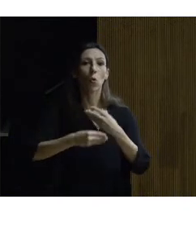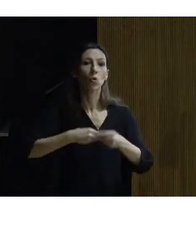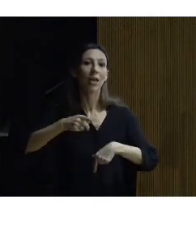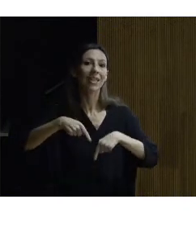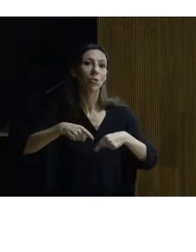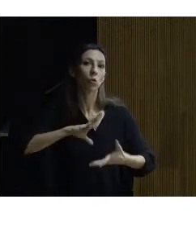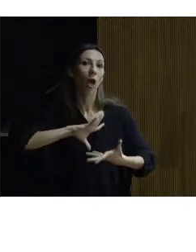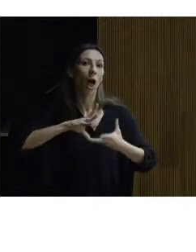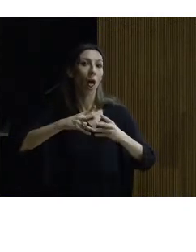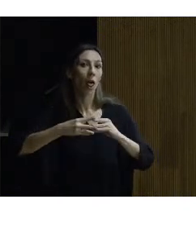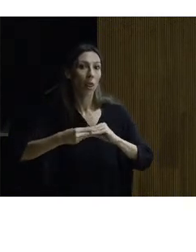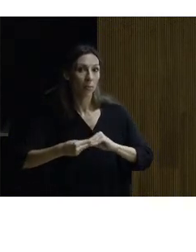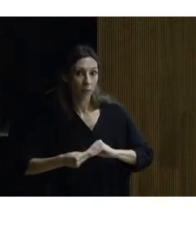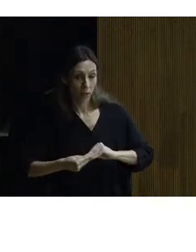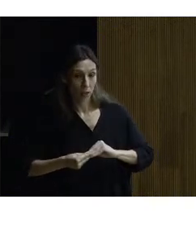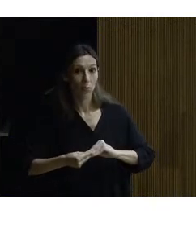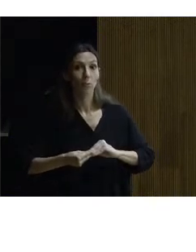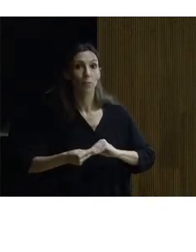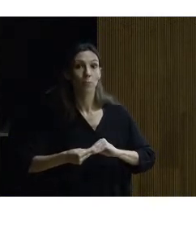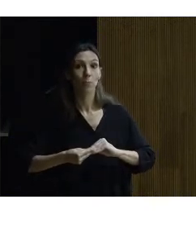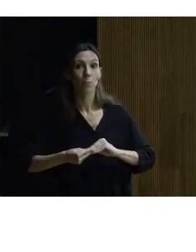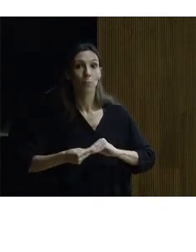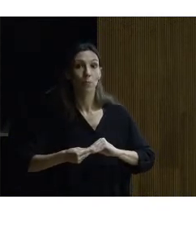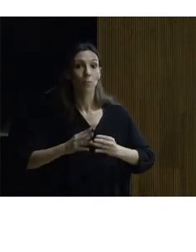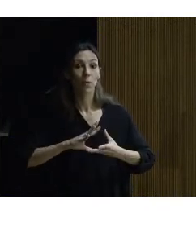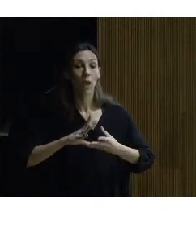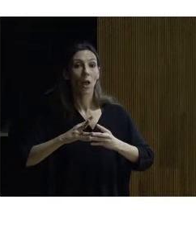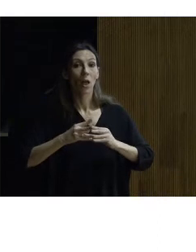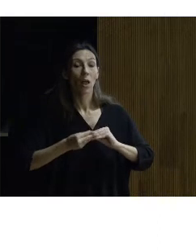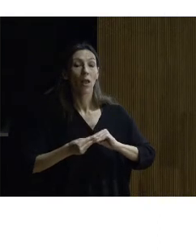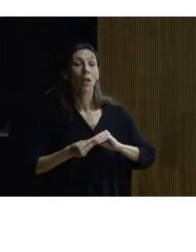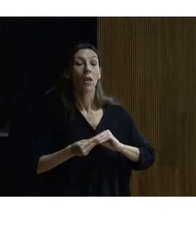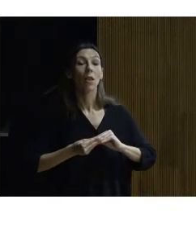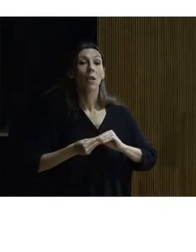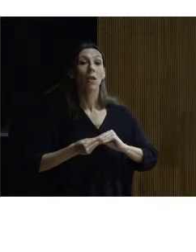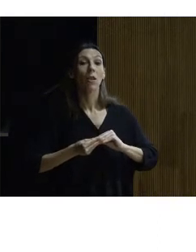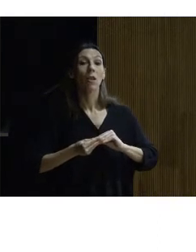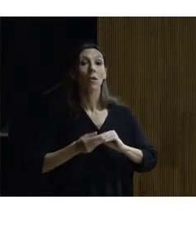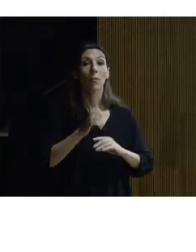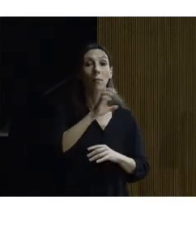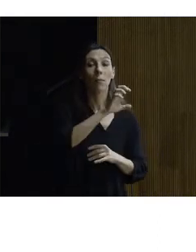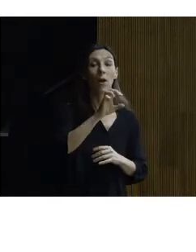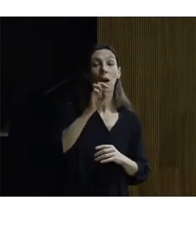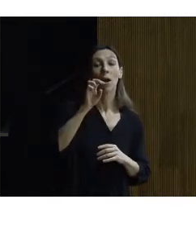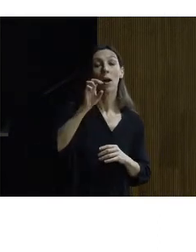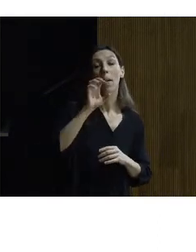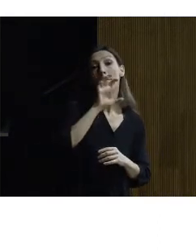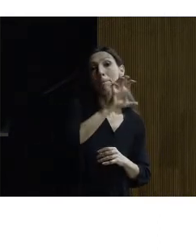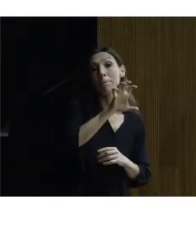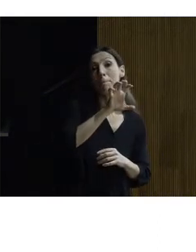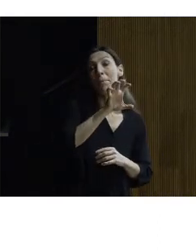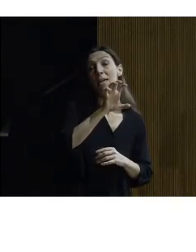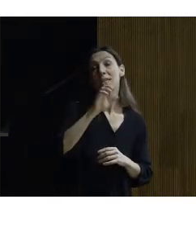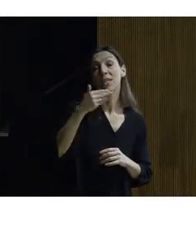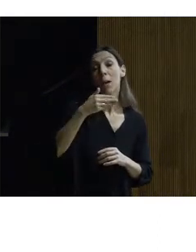adaptado para venir desde los Países Bajos hasta Laredo creo que fue donde desembarcó y consistía